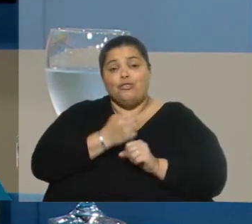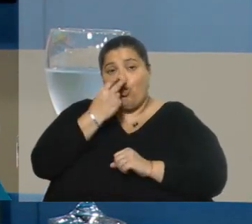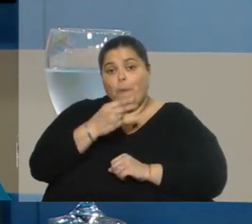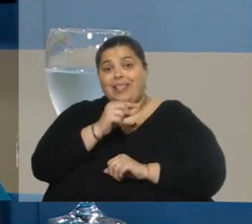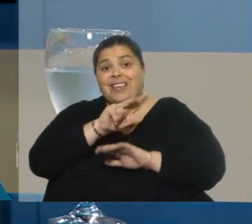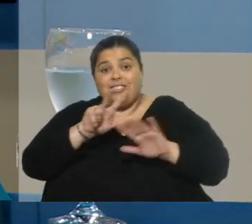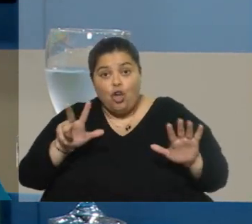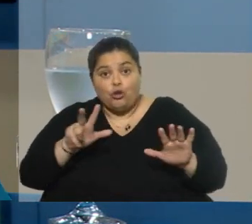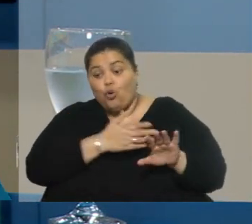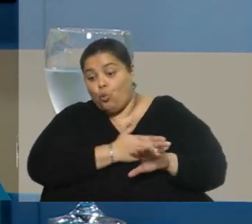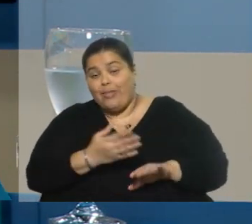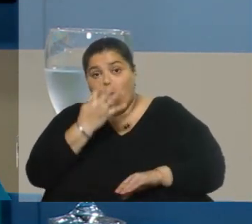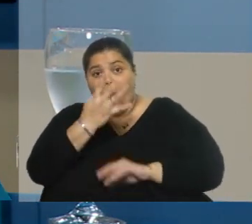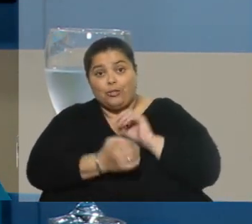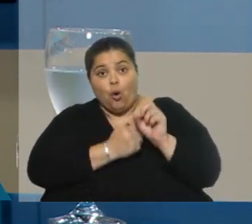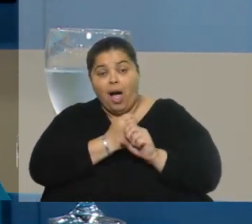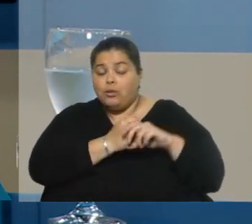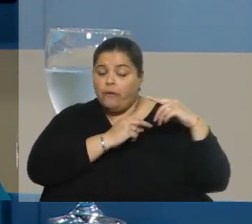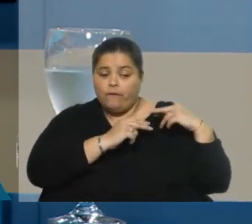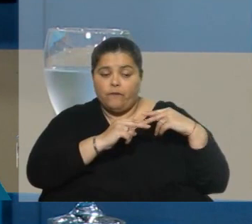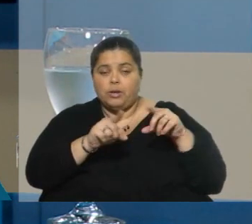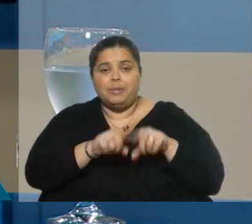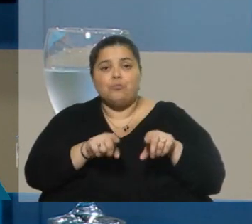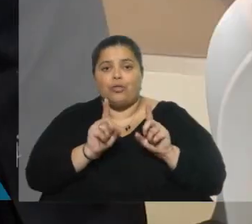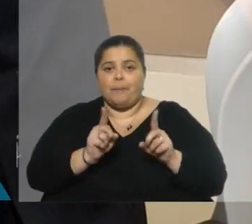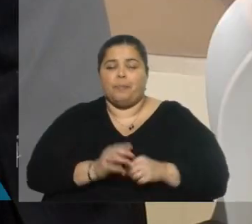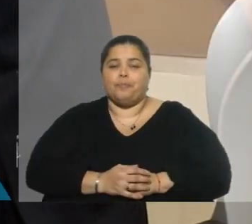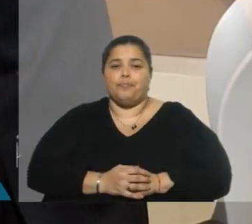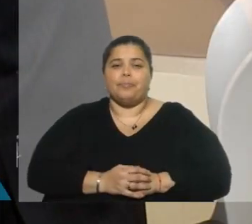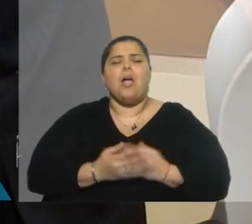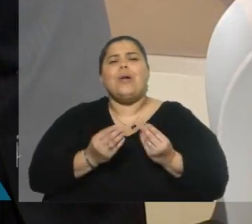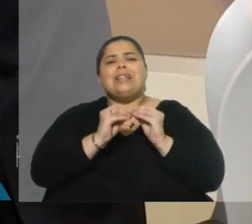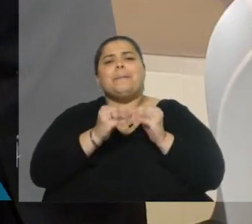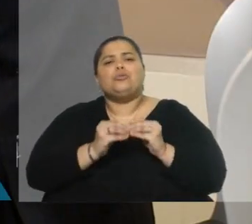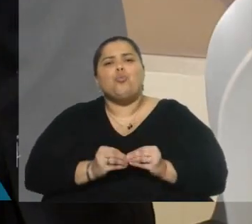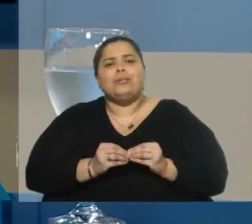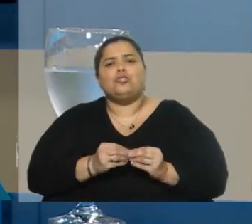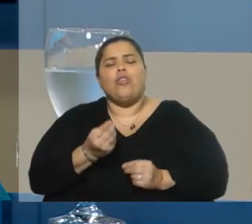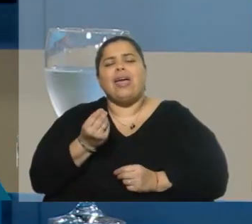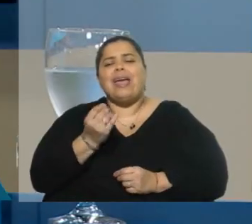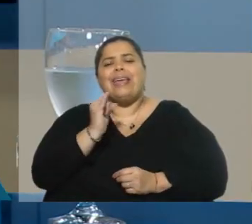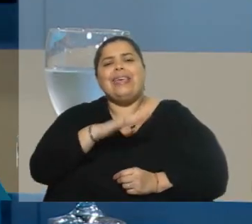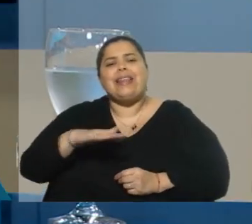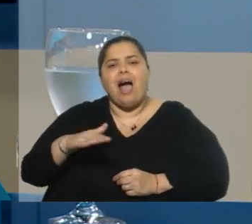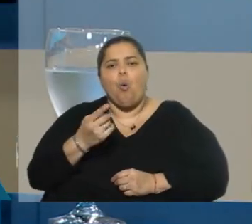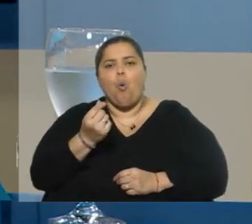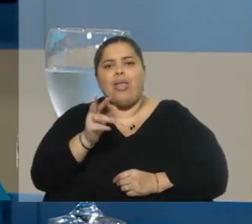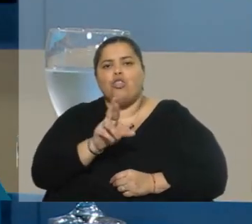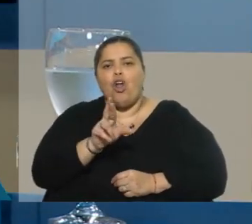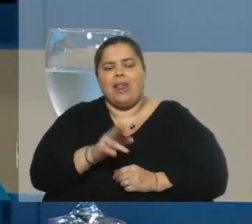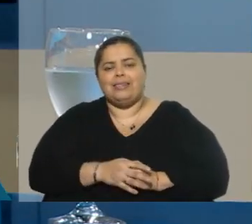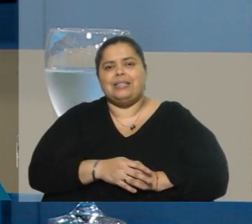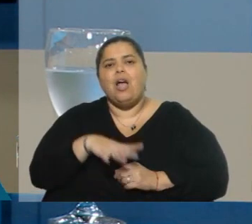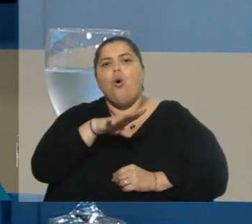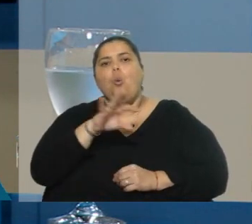años hemos tenido una relativa estabilidad también en las intervenciones. ¿Cuánto es el presupuesto del INAO, el número? El presupuesto del INAO en dólares es de